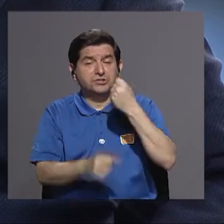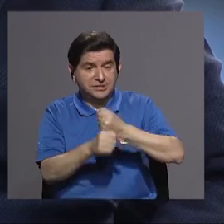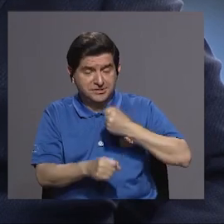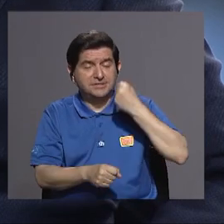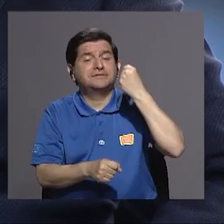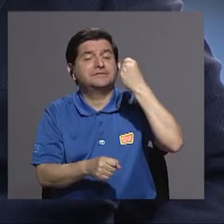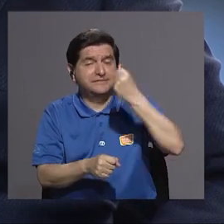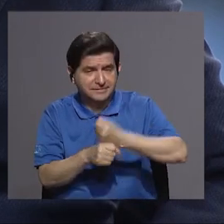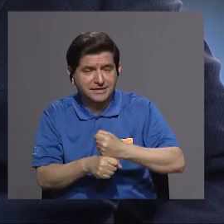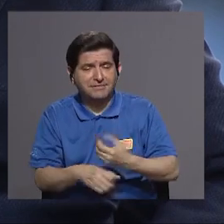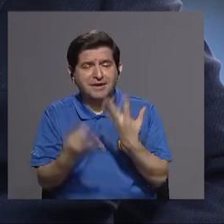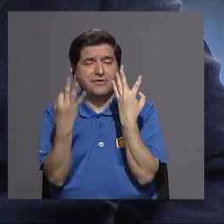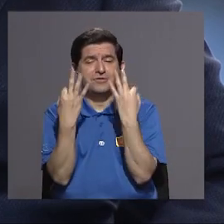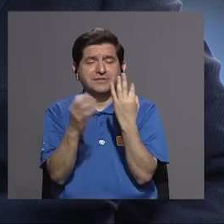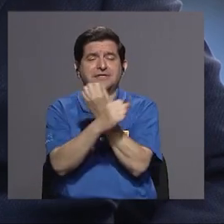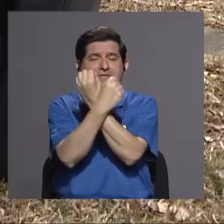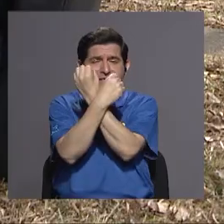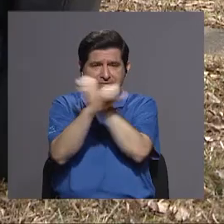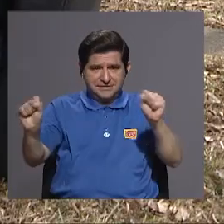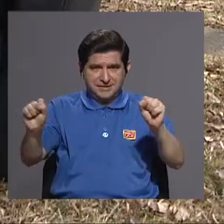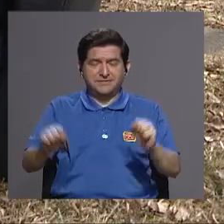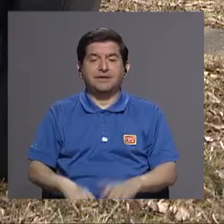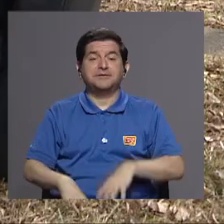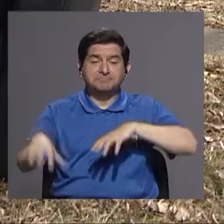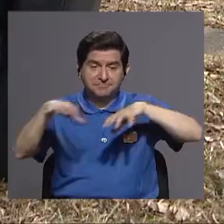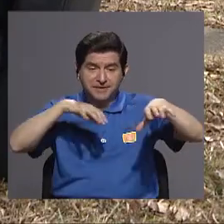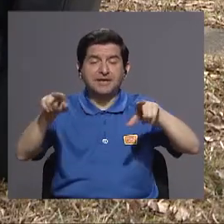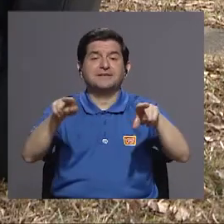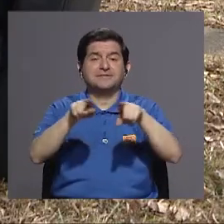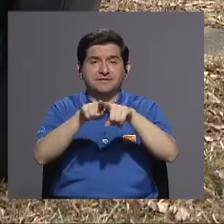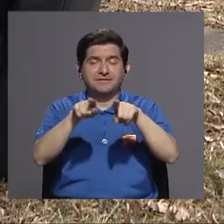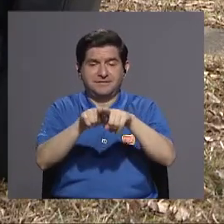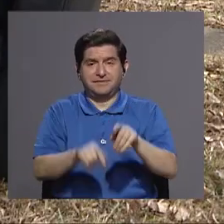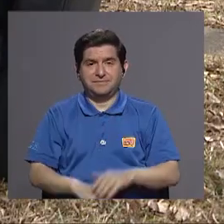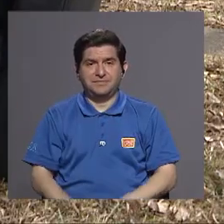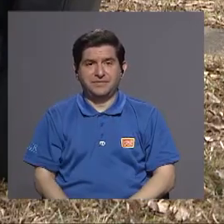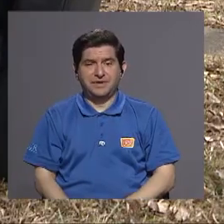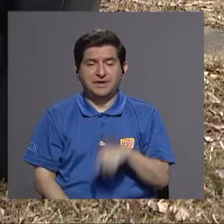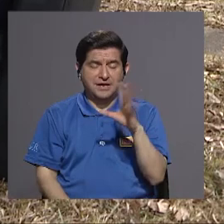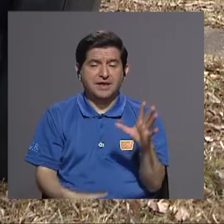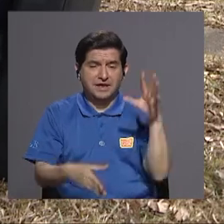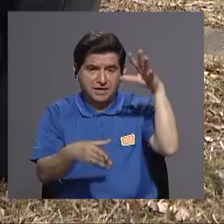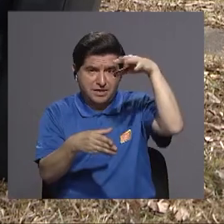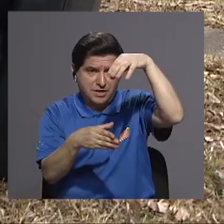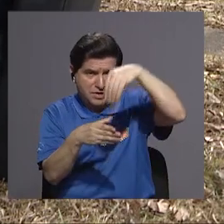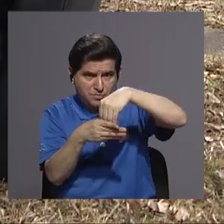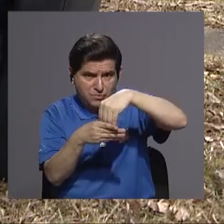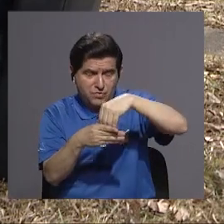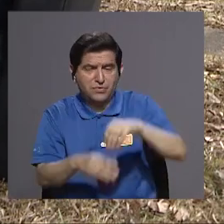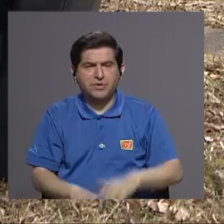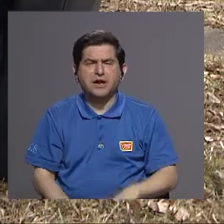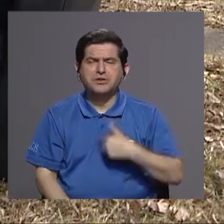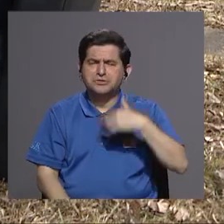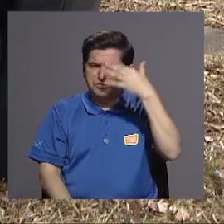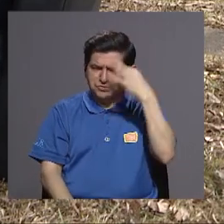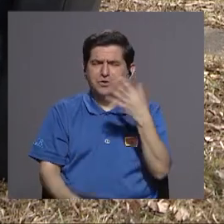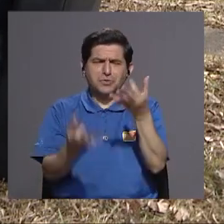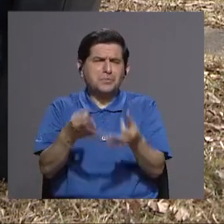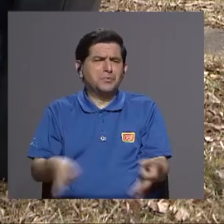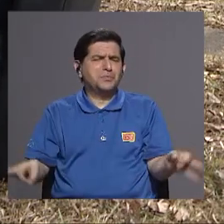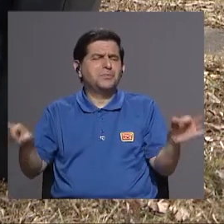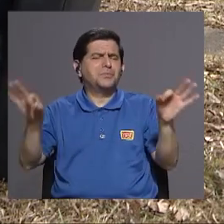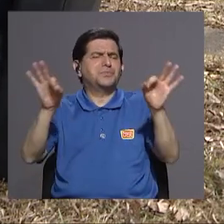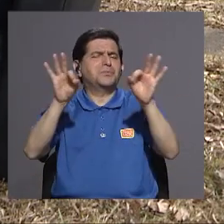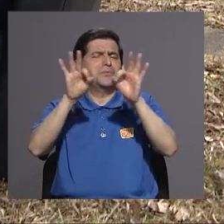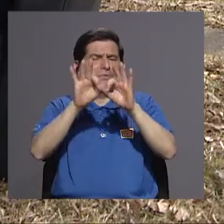de rescatar también si de las actividades que hacen que también involucran a mí me ha parecido muy importante